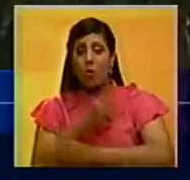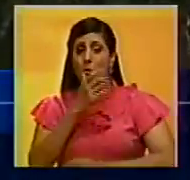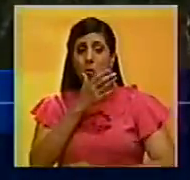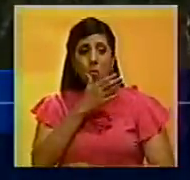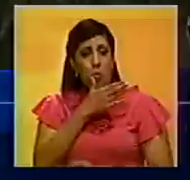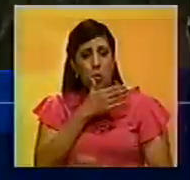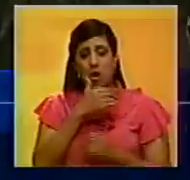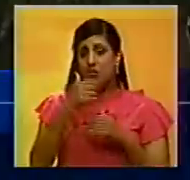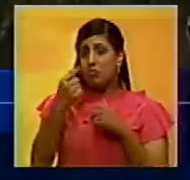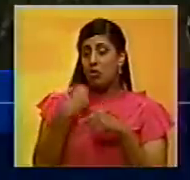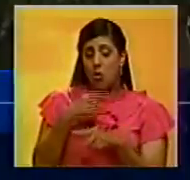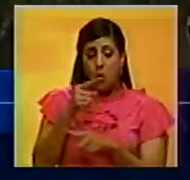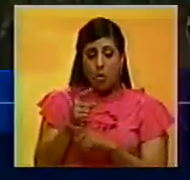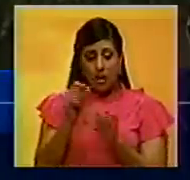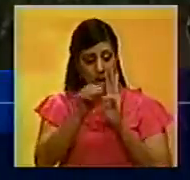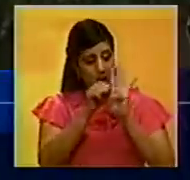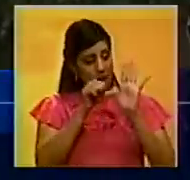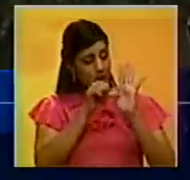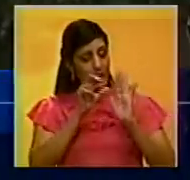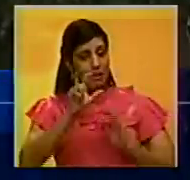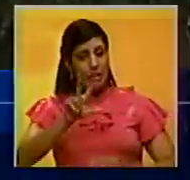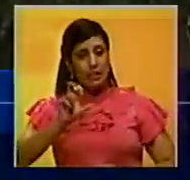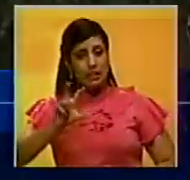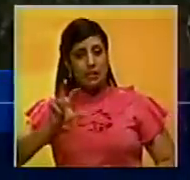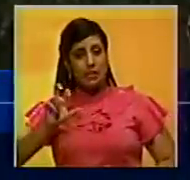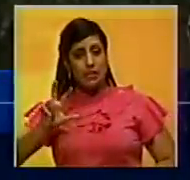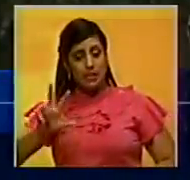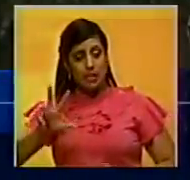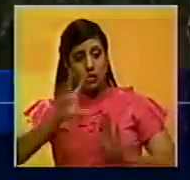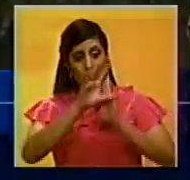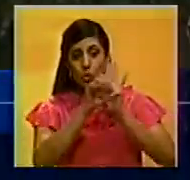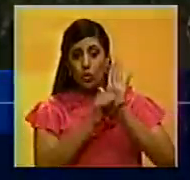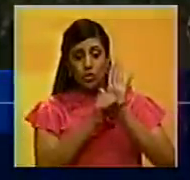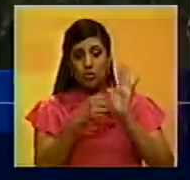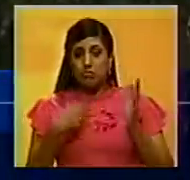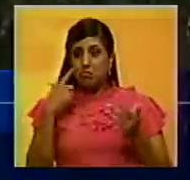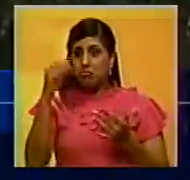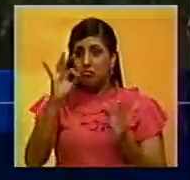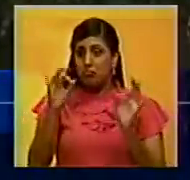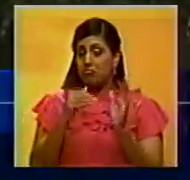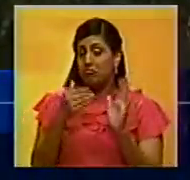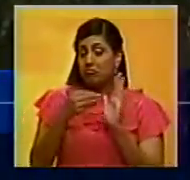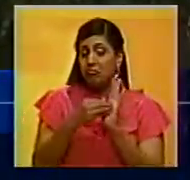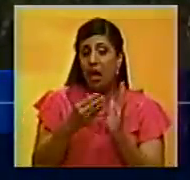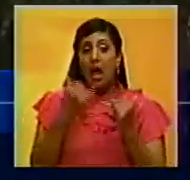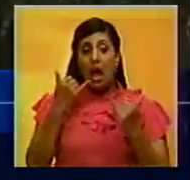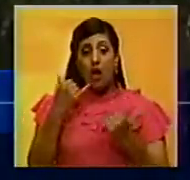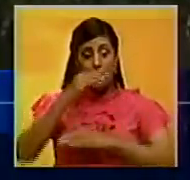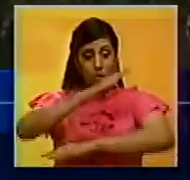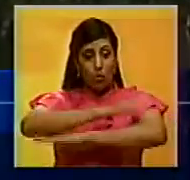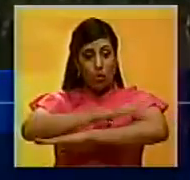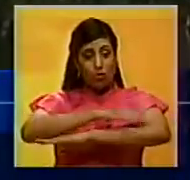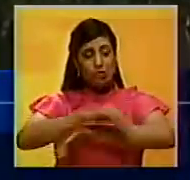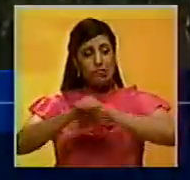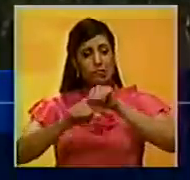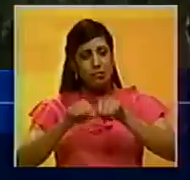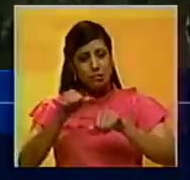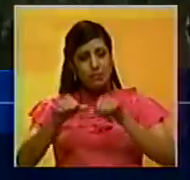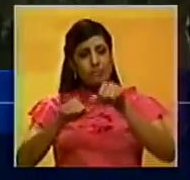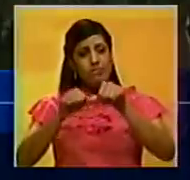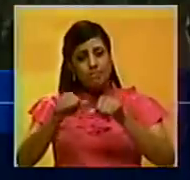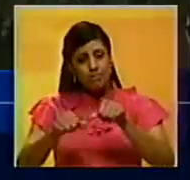obligue la invocación del artículo 333 constitucional. Esta conducta sistemática